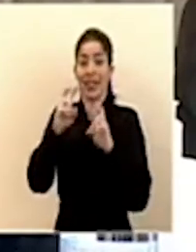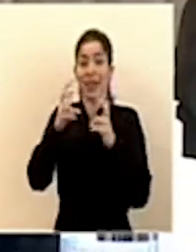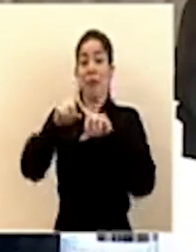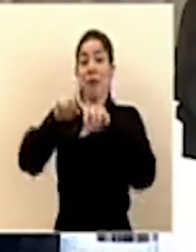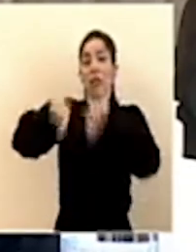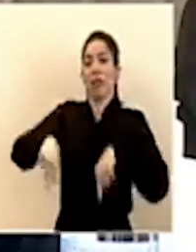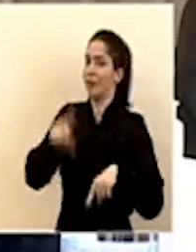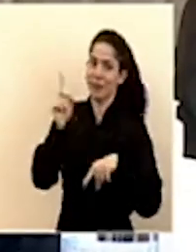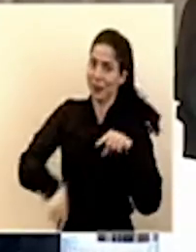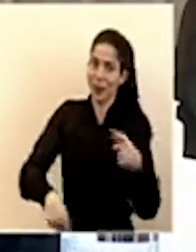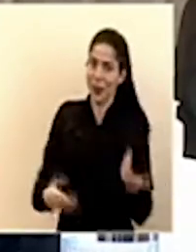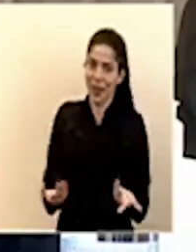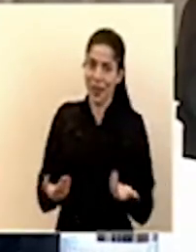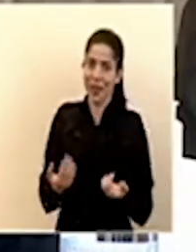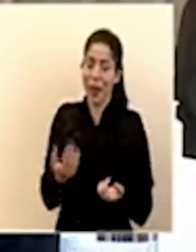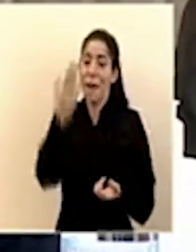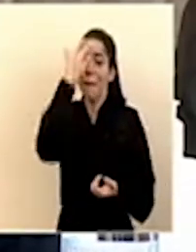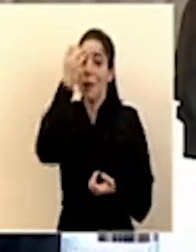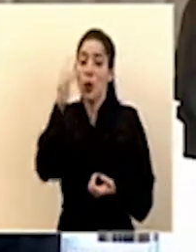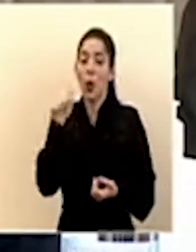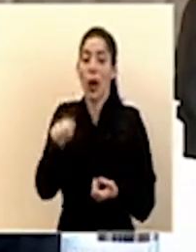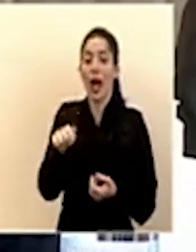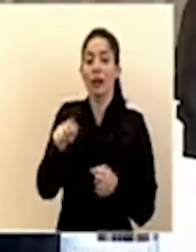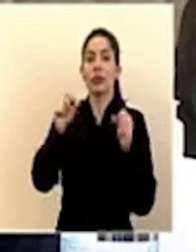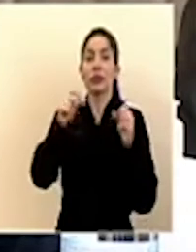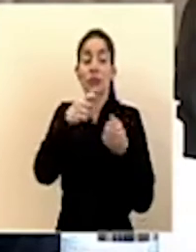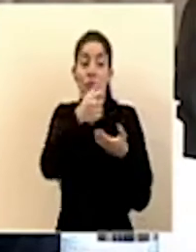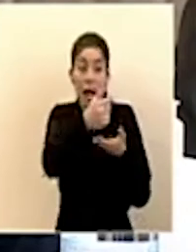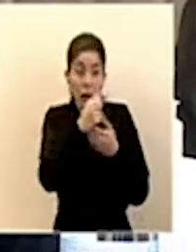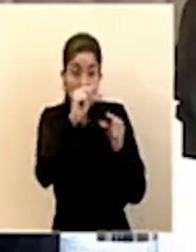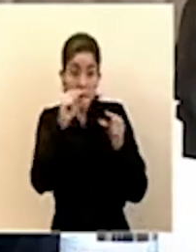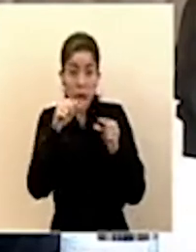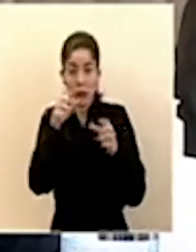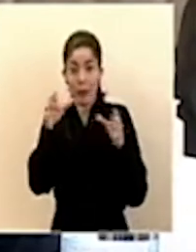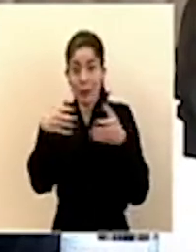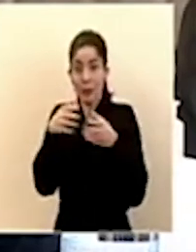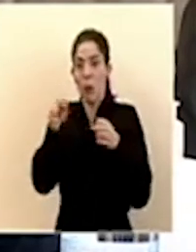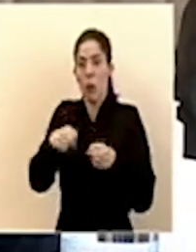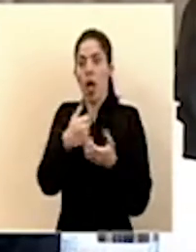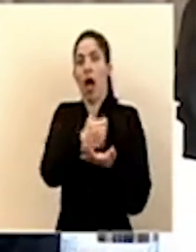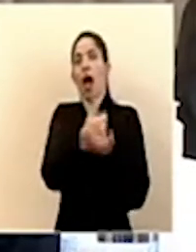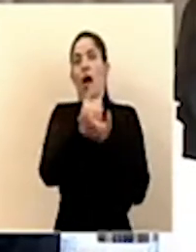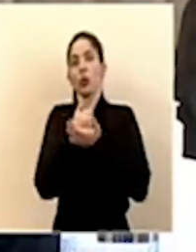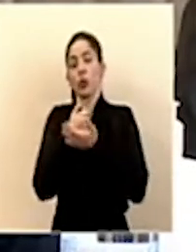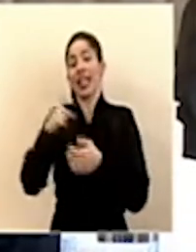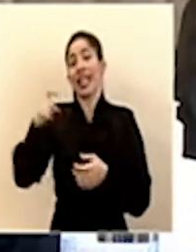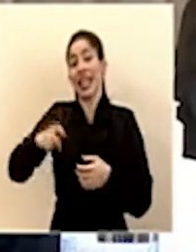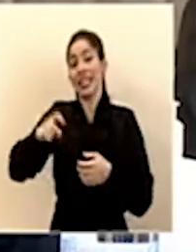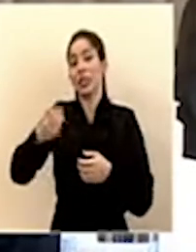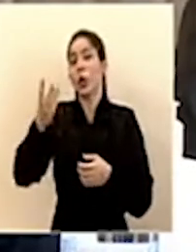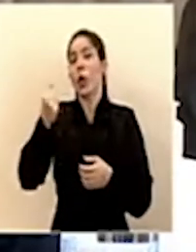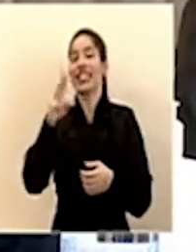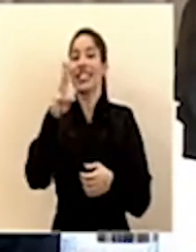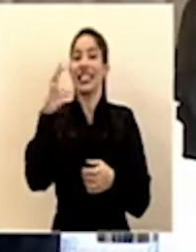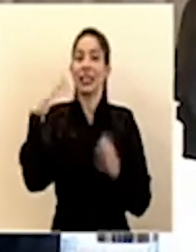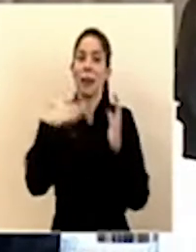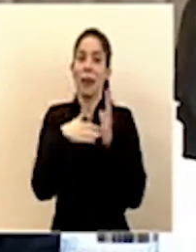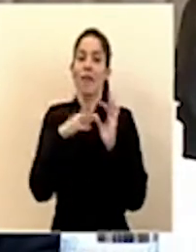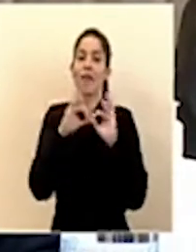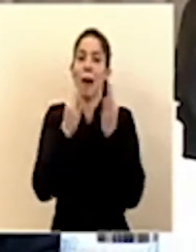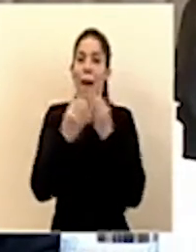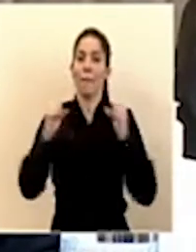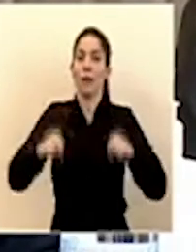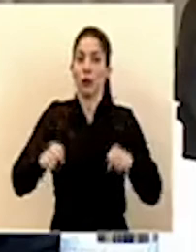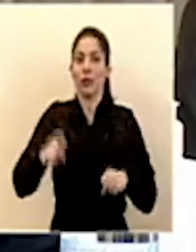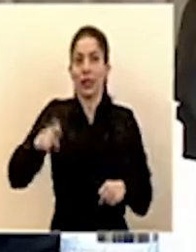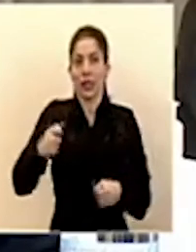La proyección es que esto podría cubrir la necesidad, podría llegar hasta 600 mil familias y